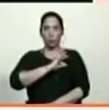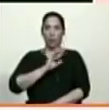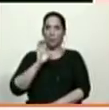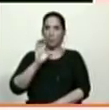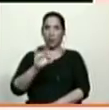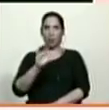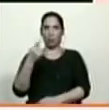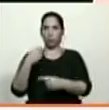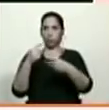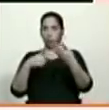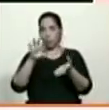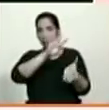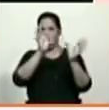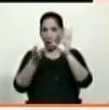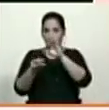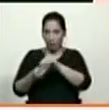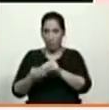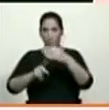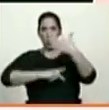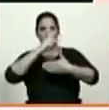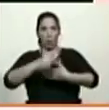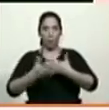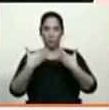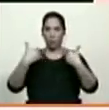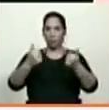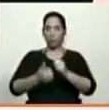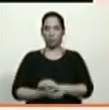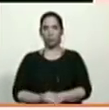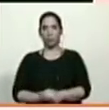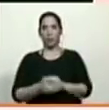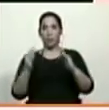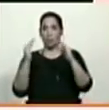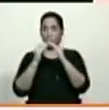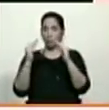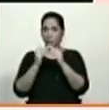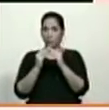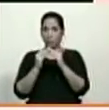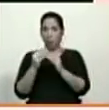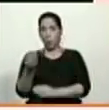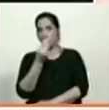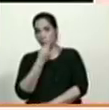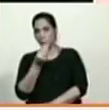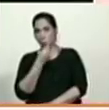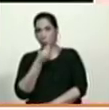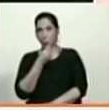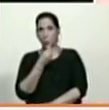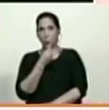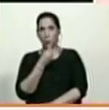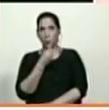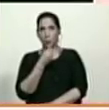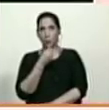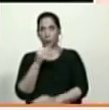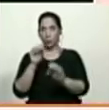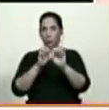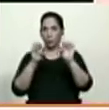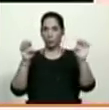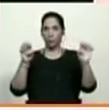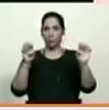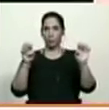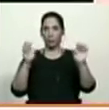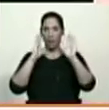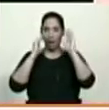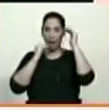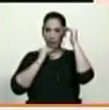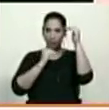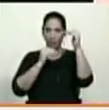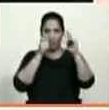los CLAP, de los programas de salud, de vivienda, de alimentación, de educación, para atender